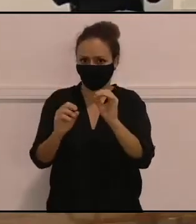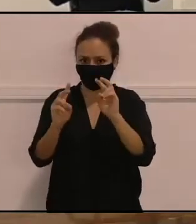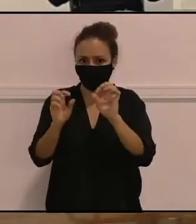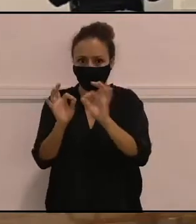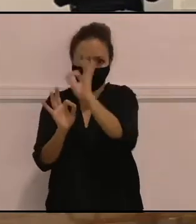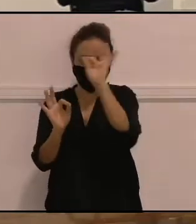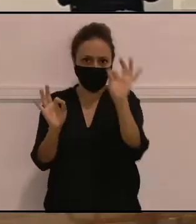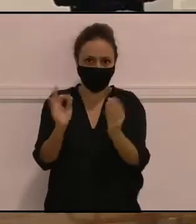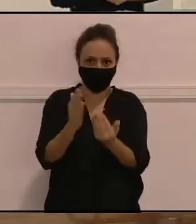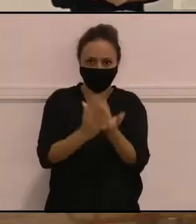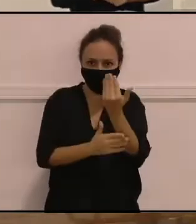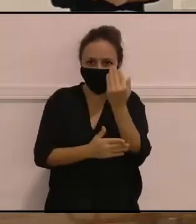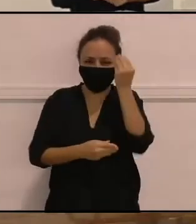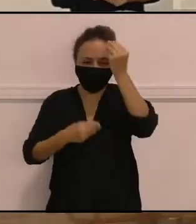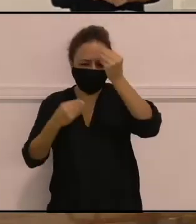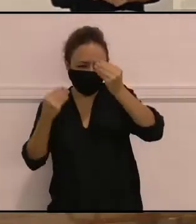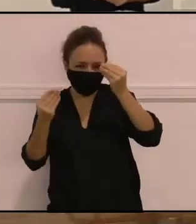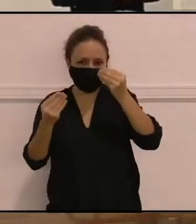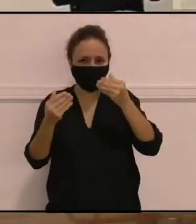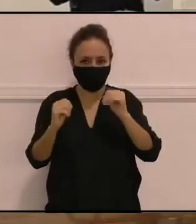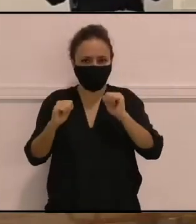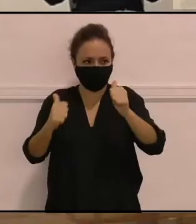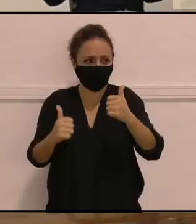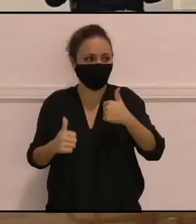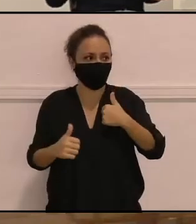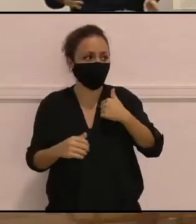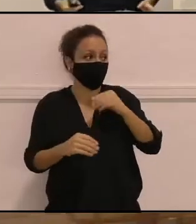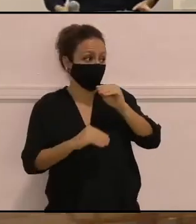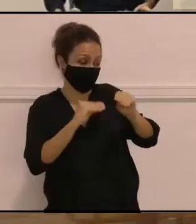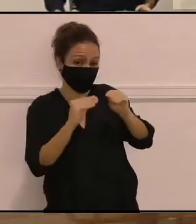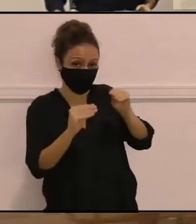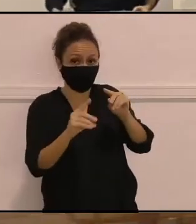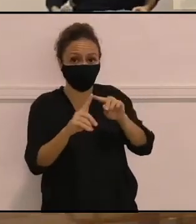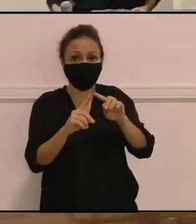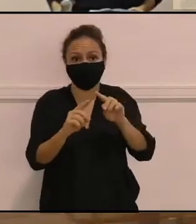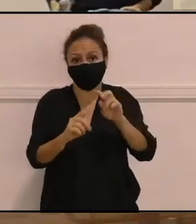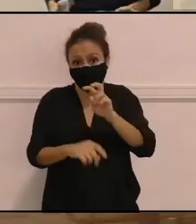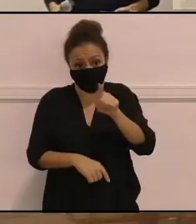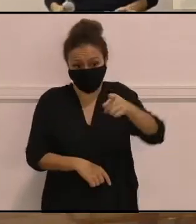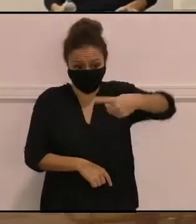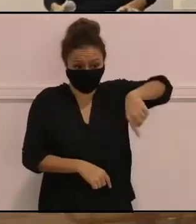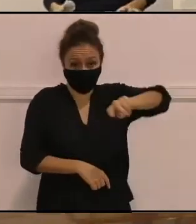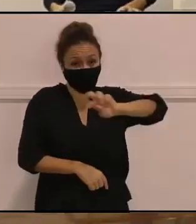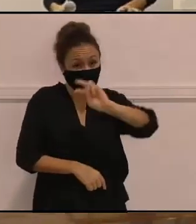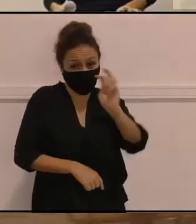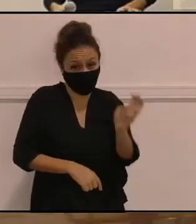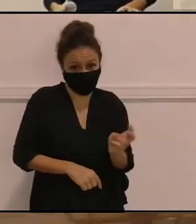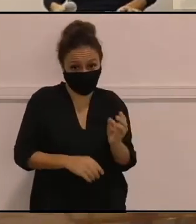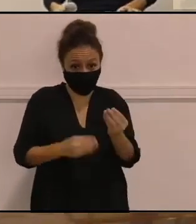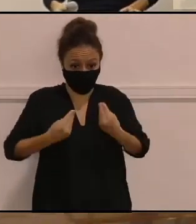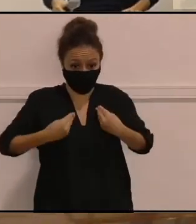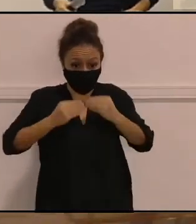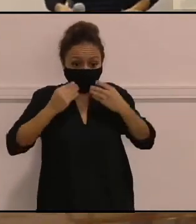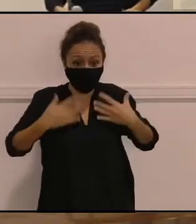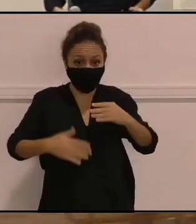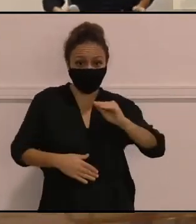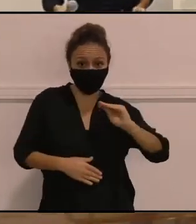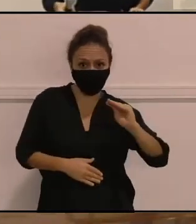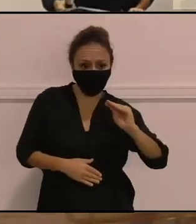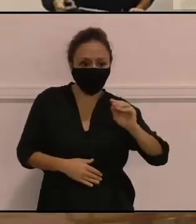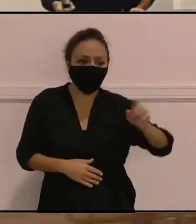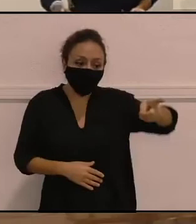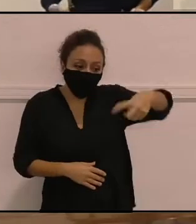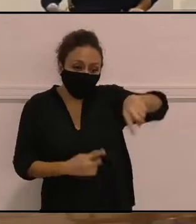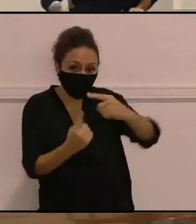Y quería preguntarles en su diversidad también de historias de vida, ¿cómo viven